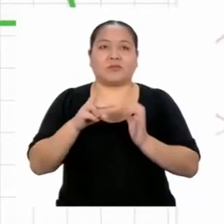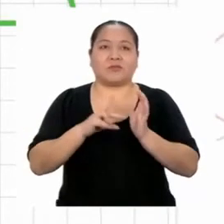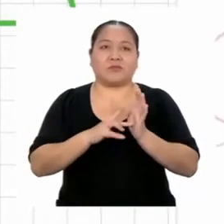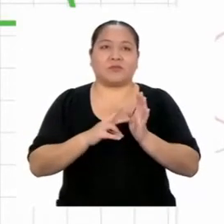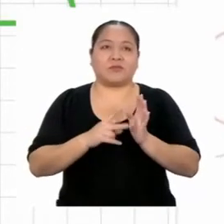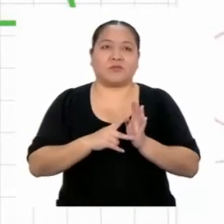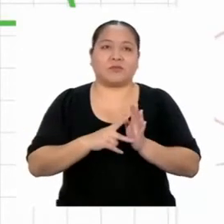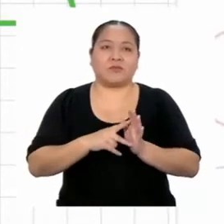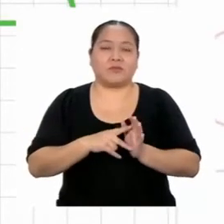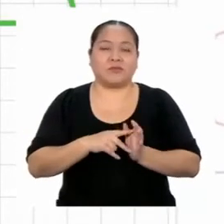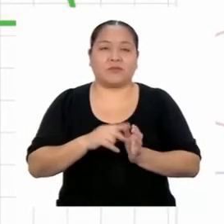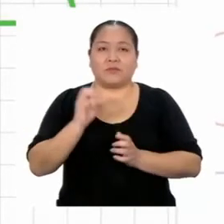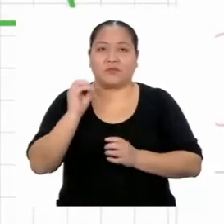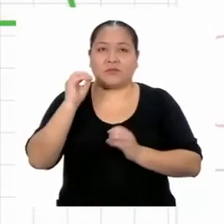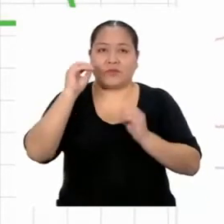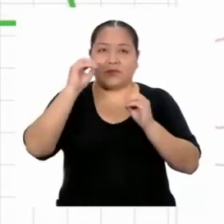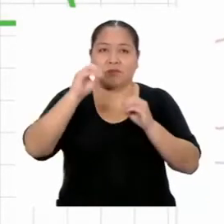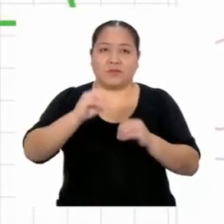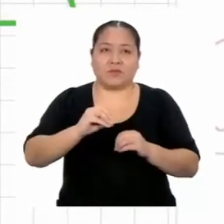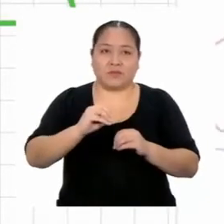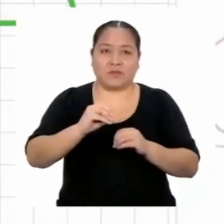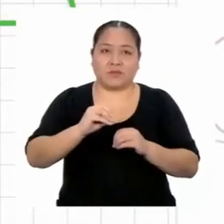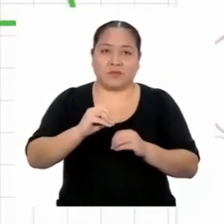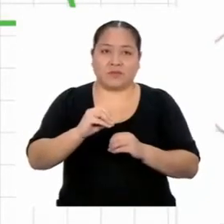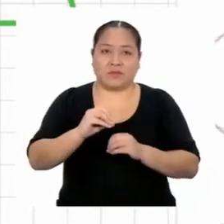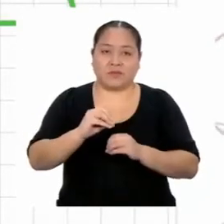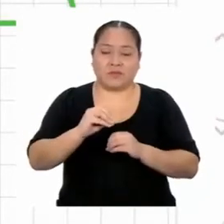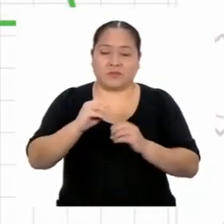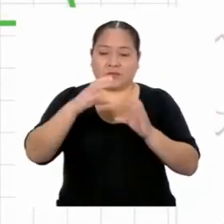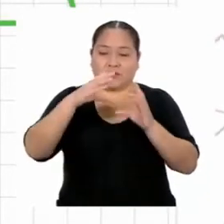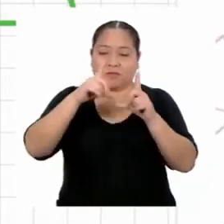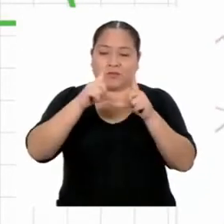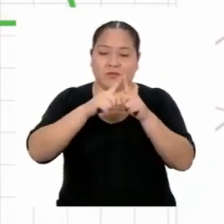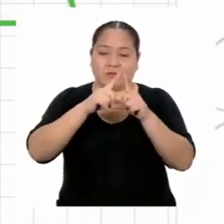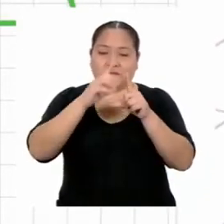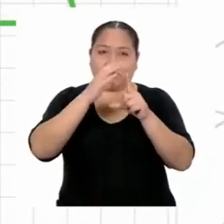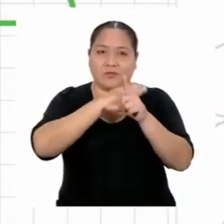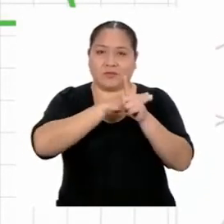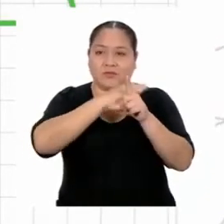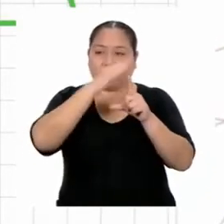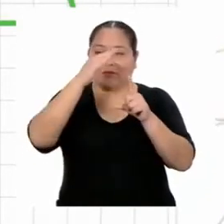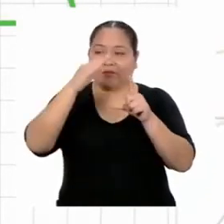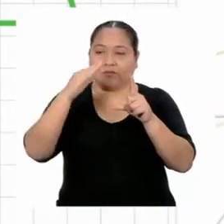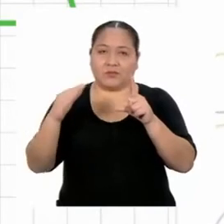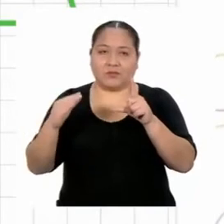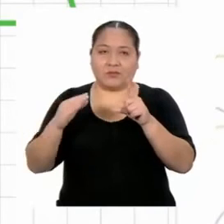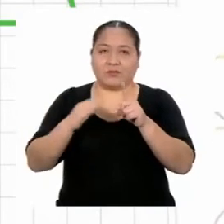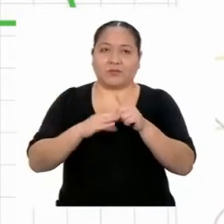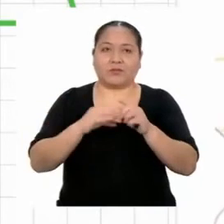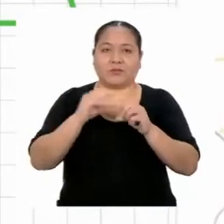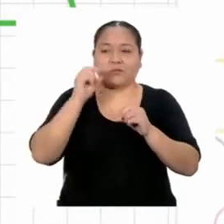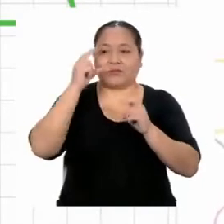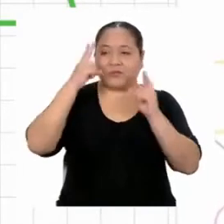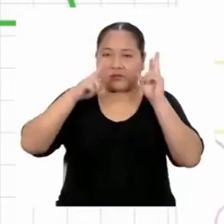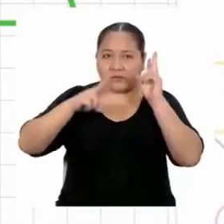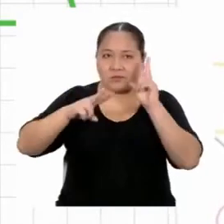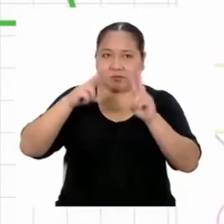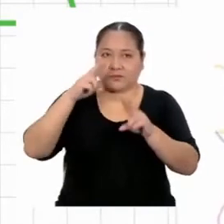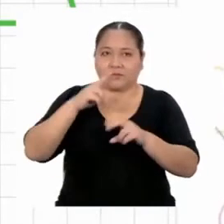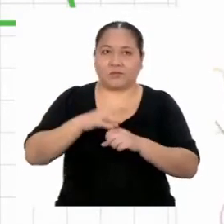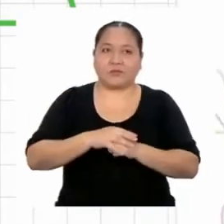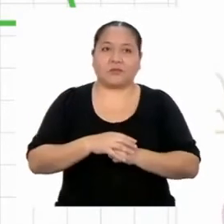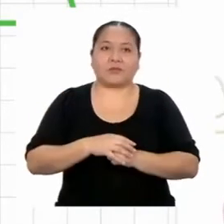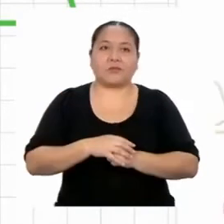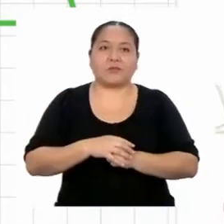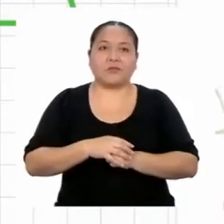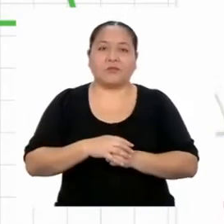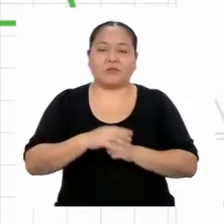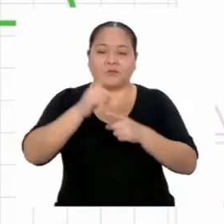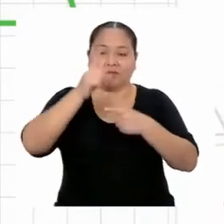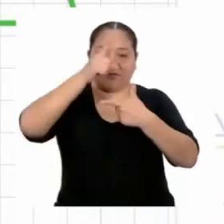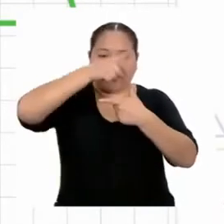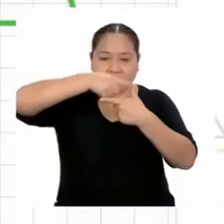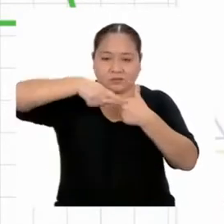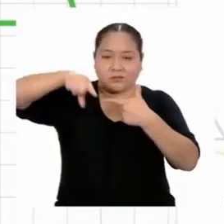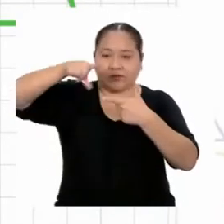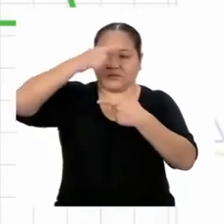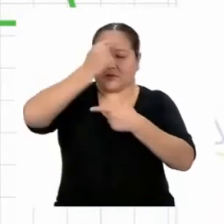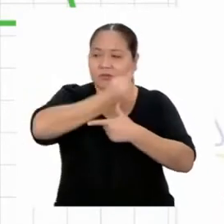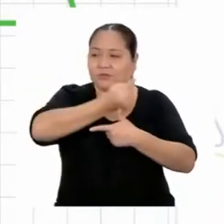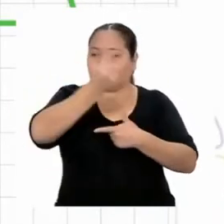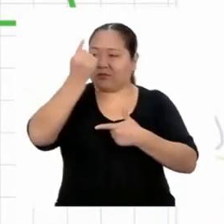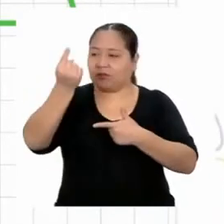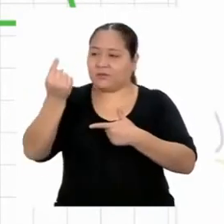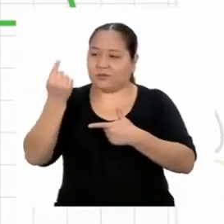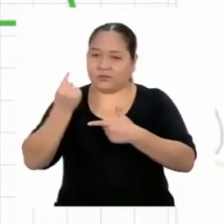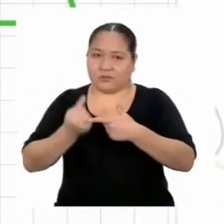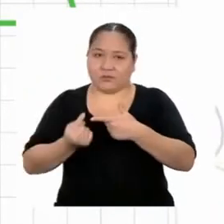si le colocamos medidas a los lados de ambos triángulos, podemos observar que, al dividir cada uno de los